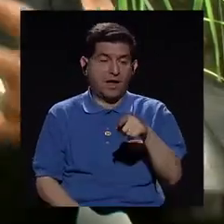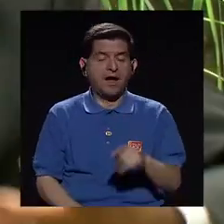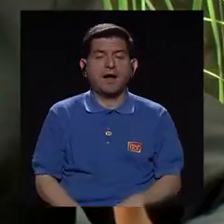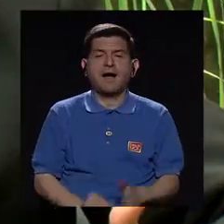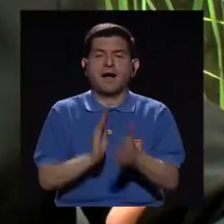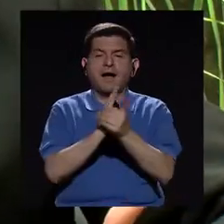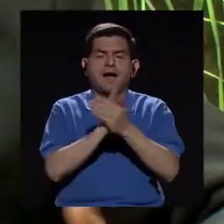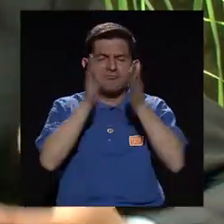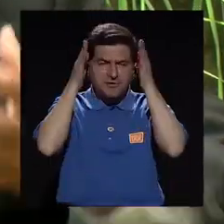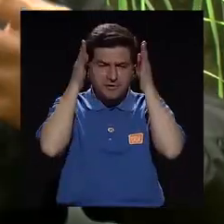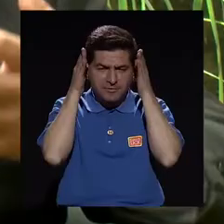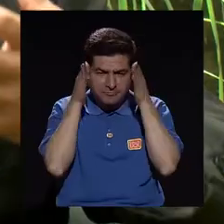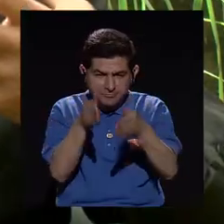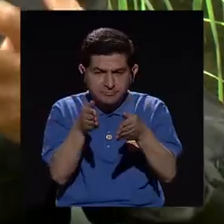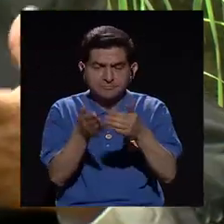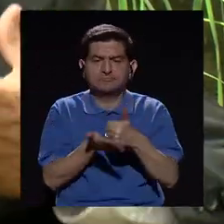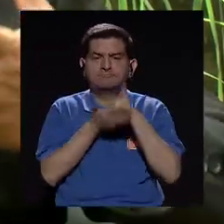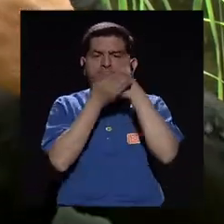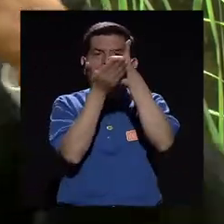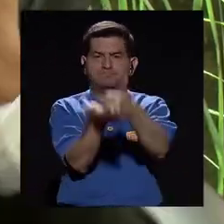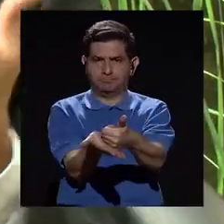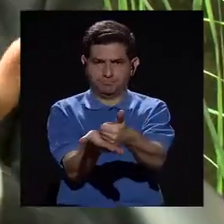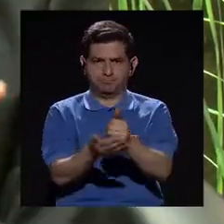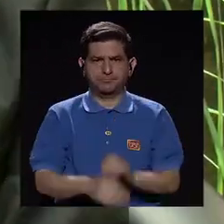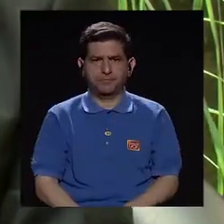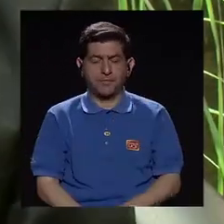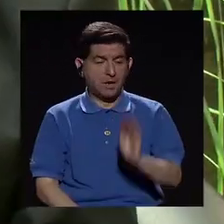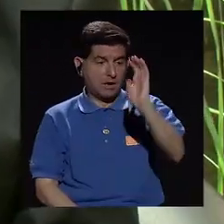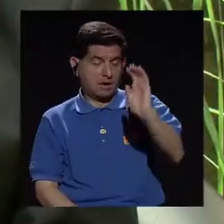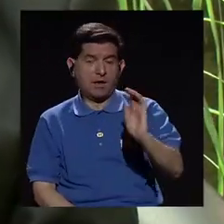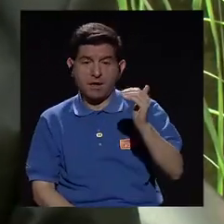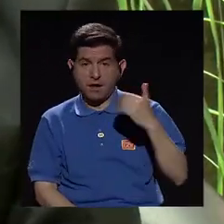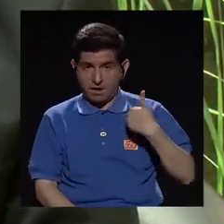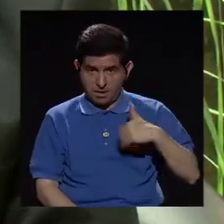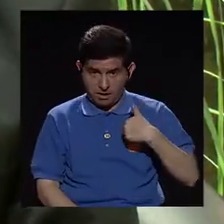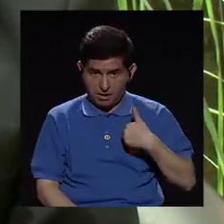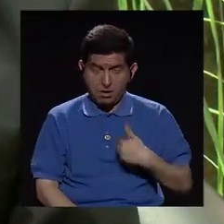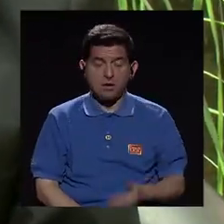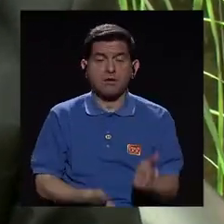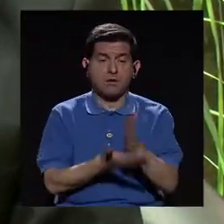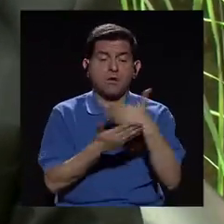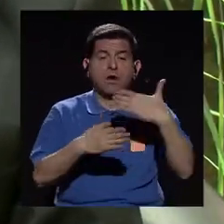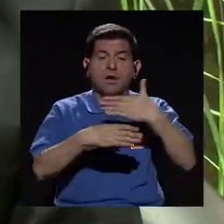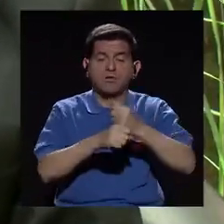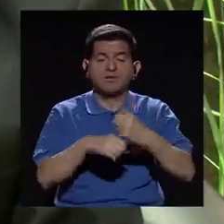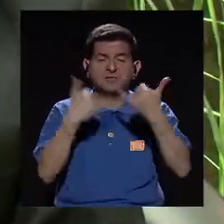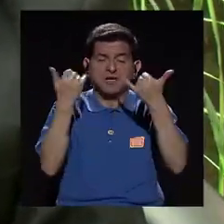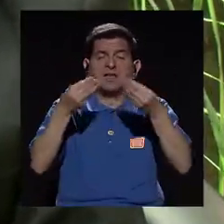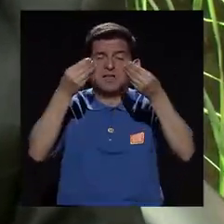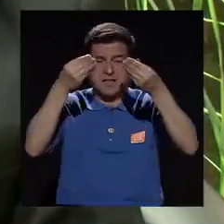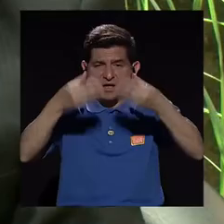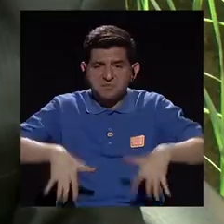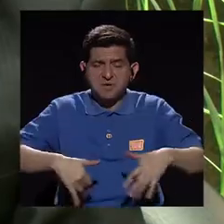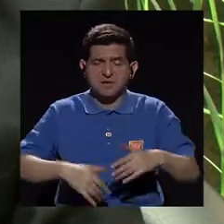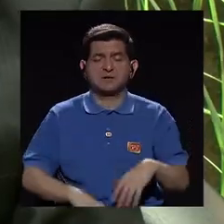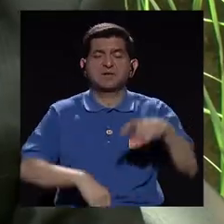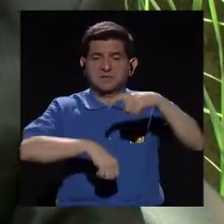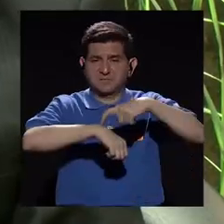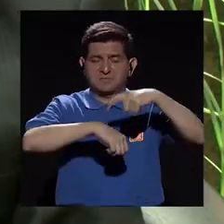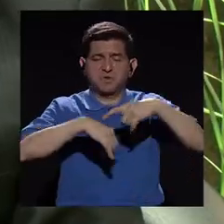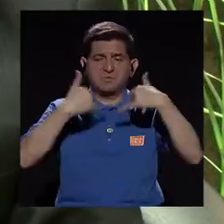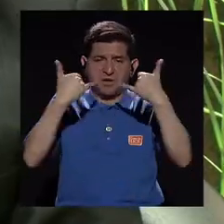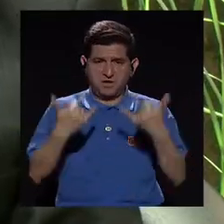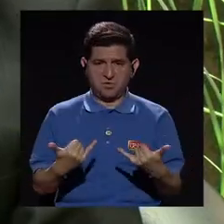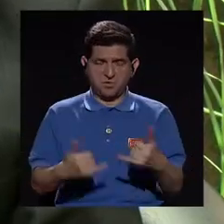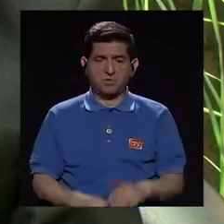de concentración va a ayudar muchísimo a que el niño haga algo que se ha perdido muchísimo en este momento,